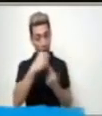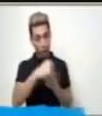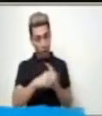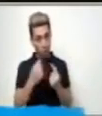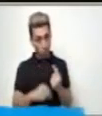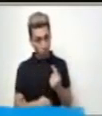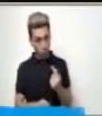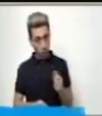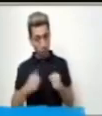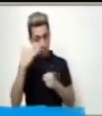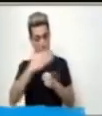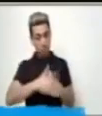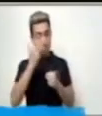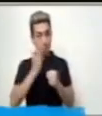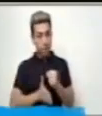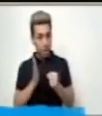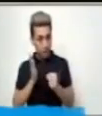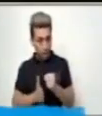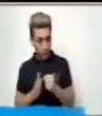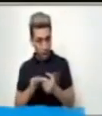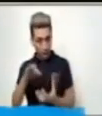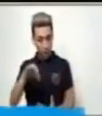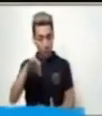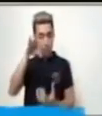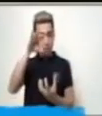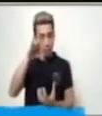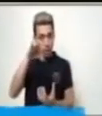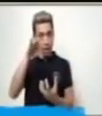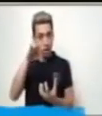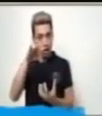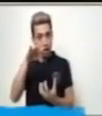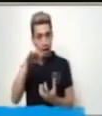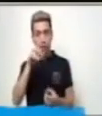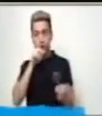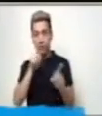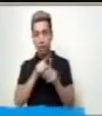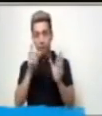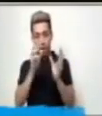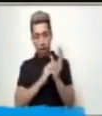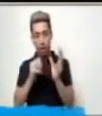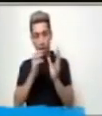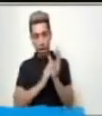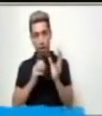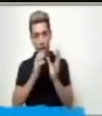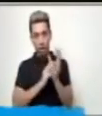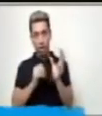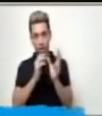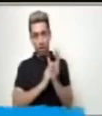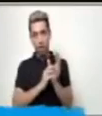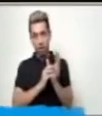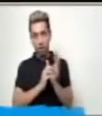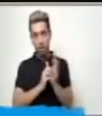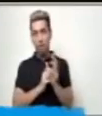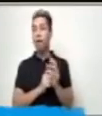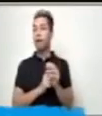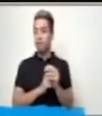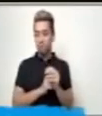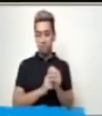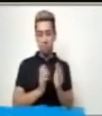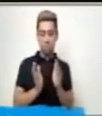piñas, peras y naranjas. En este otro lado